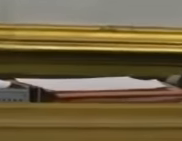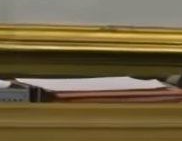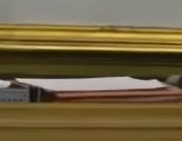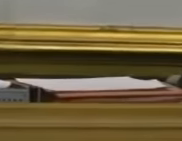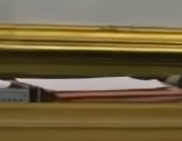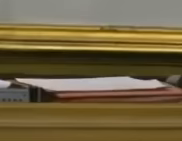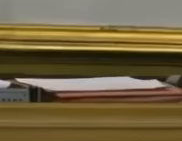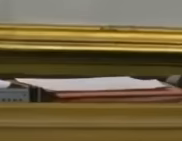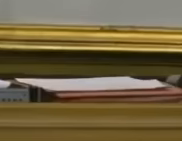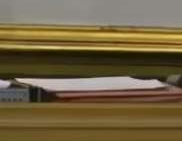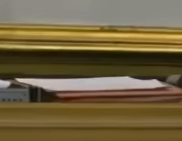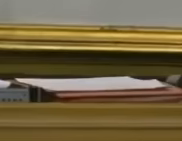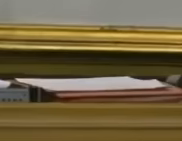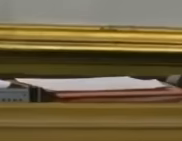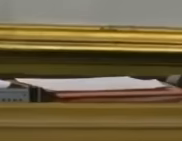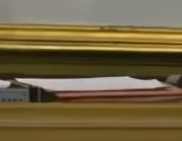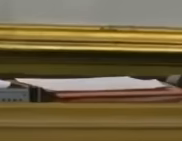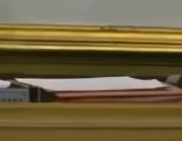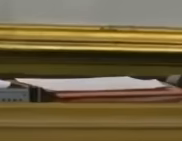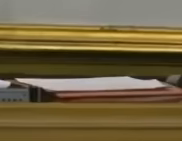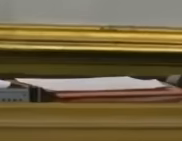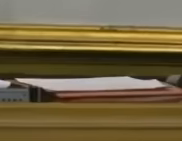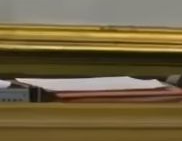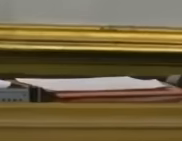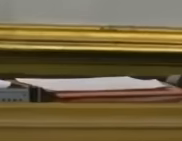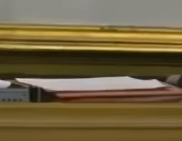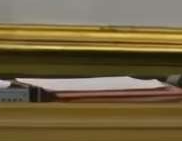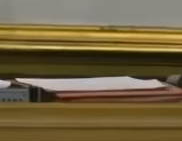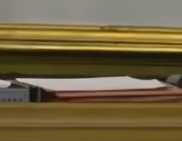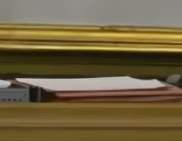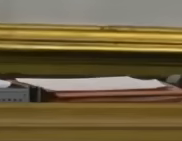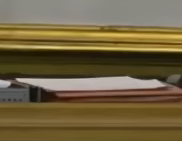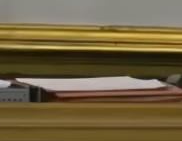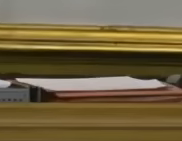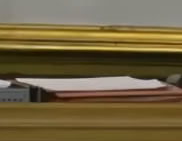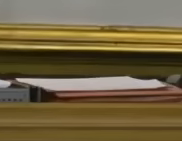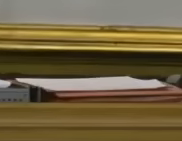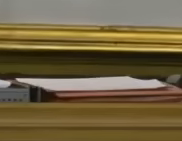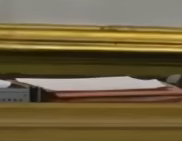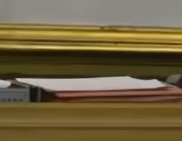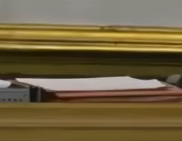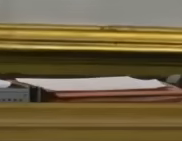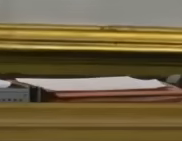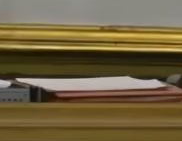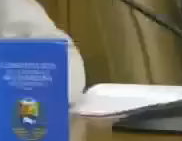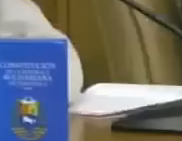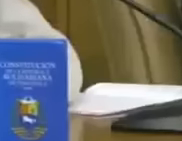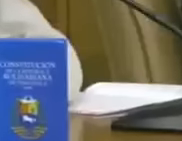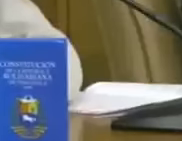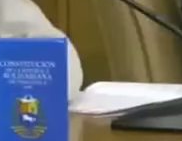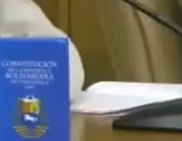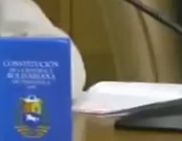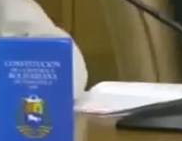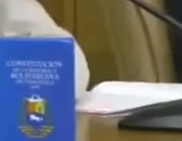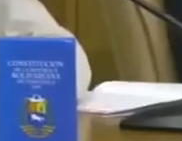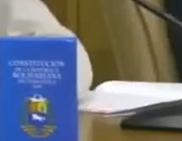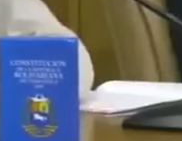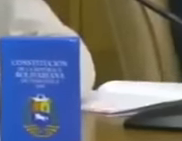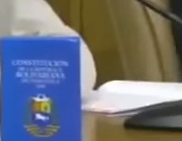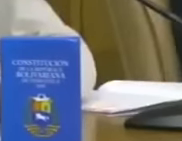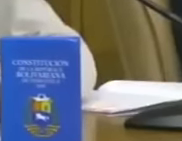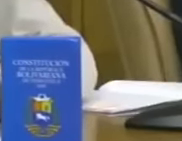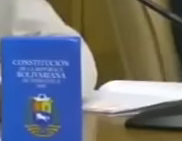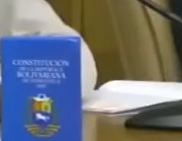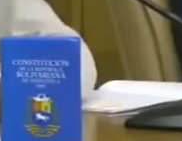se va a cerrar se cierra siguiente punto del orden del día ciudadana secretaria proyecto de acuerdo